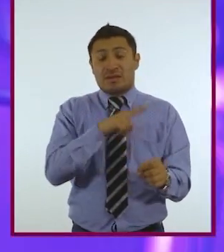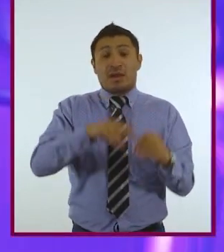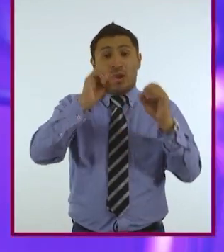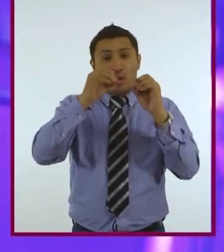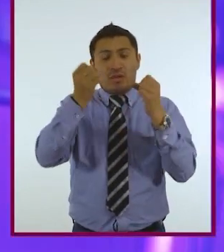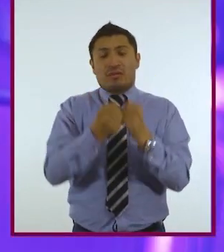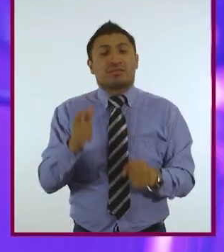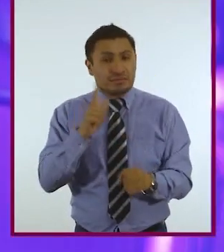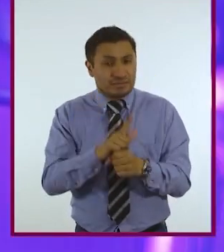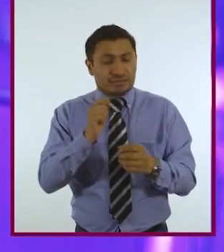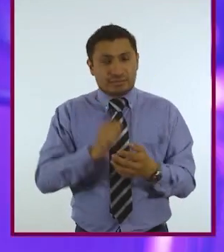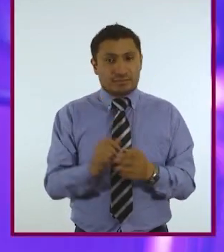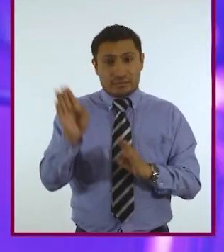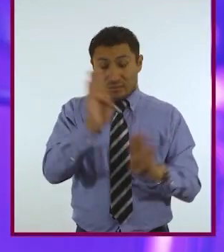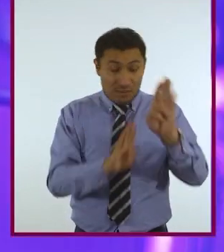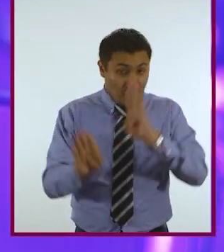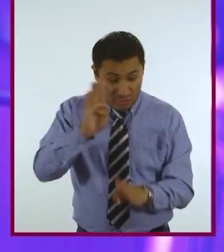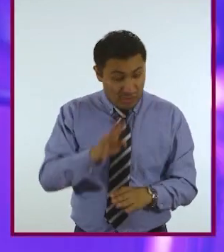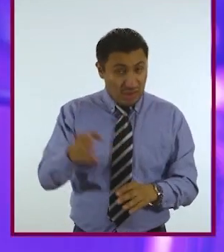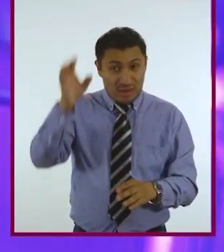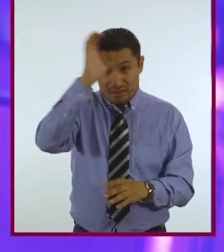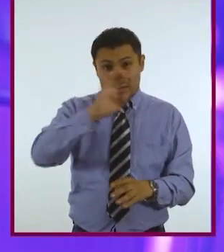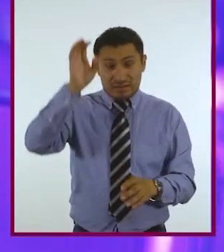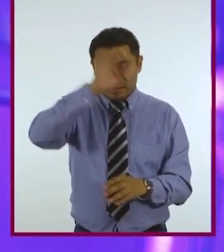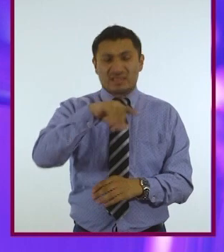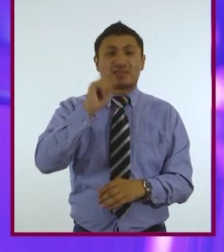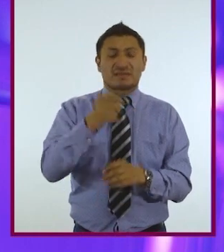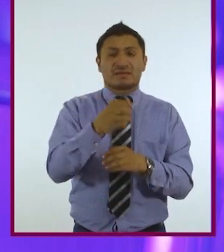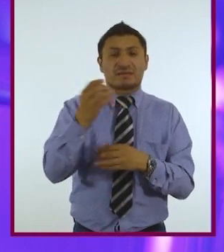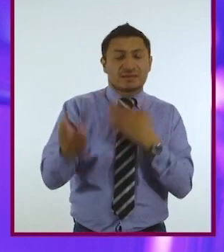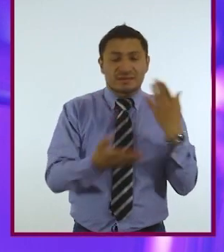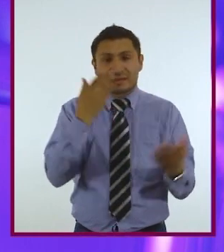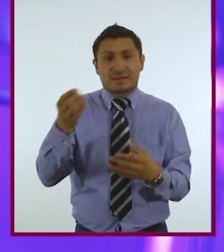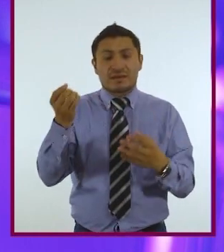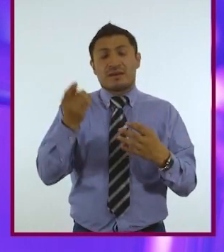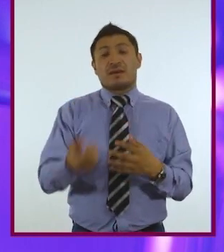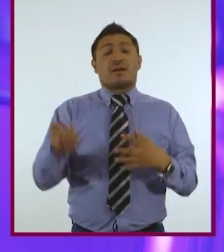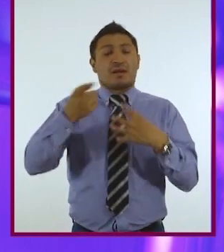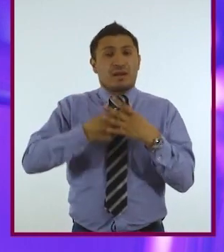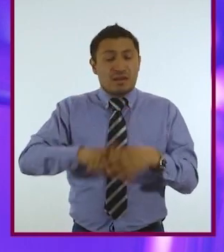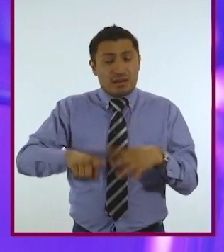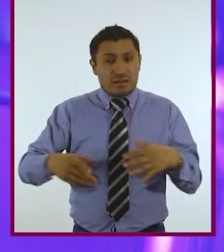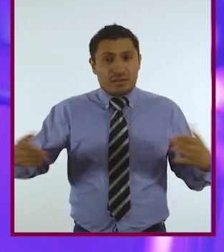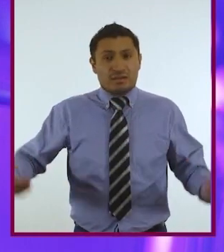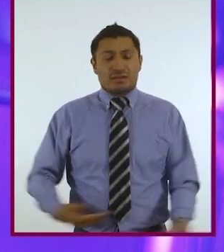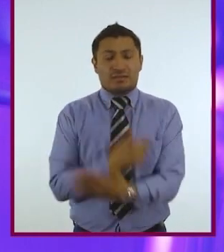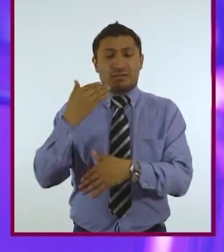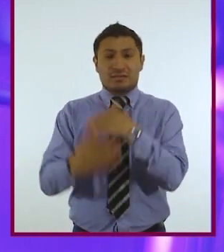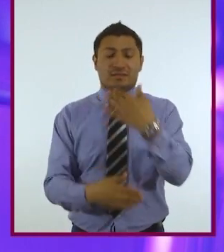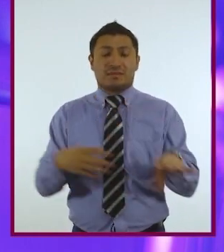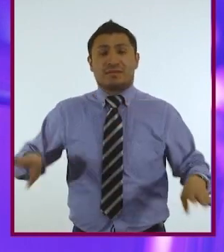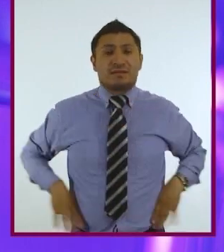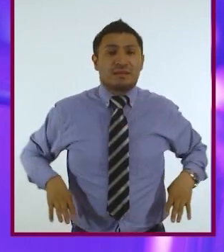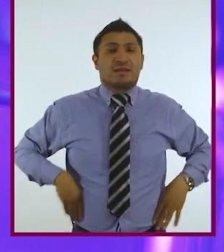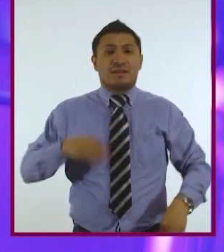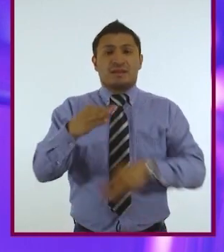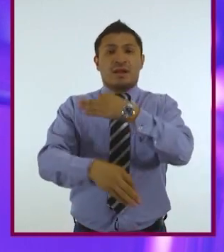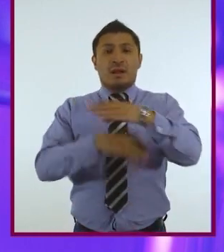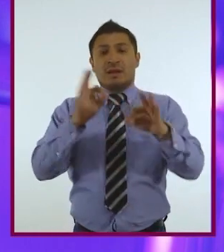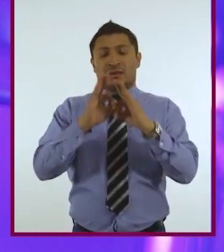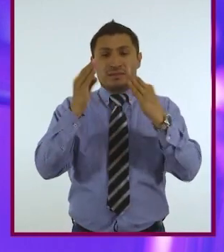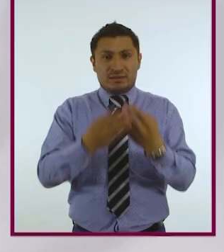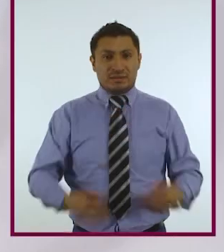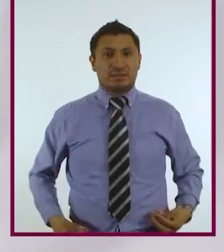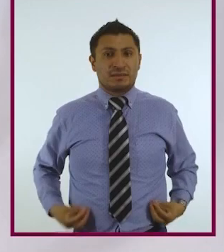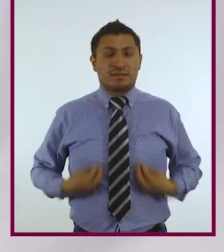o sociales. La biología es una ciencia que estudia el origen, la evolución y las características de todos los seres